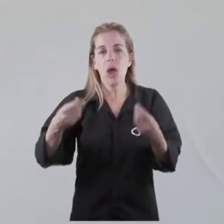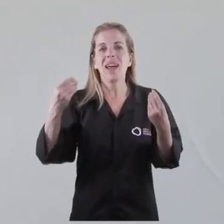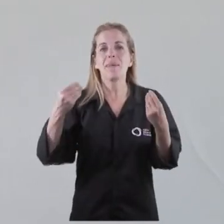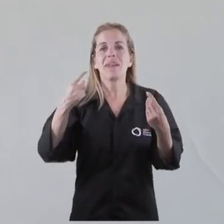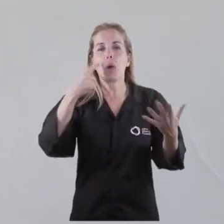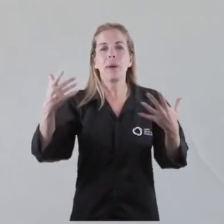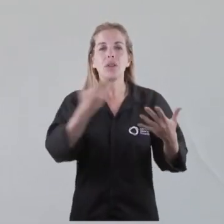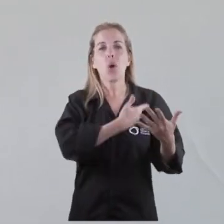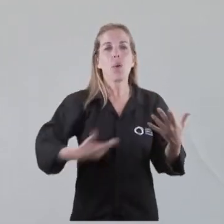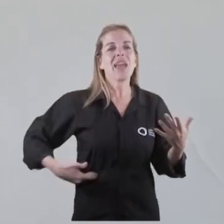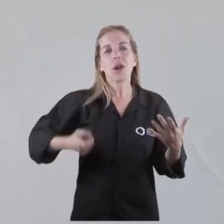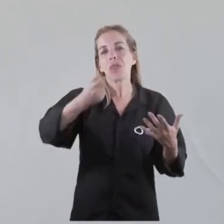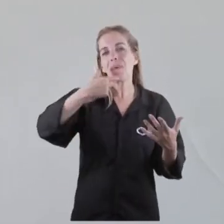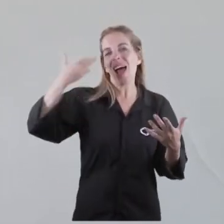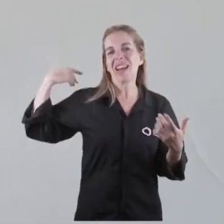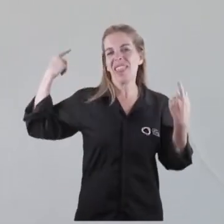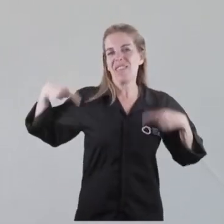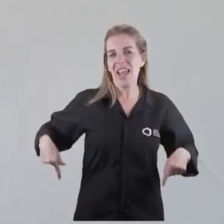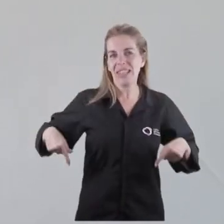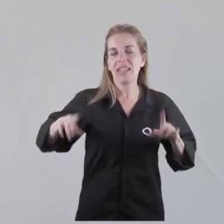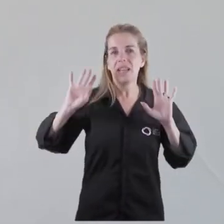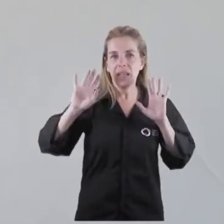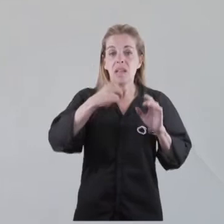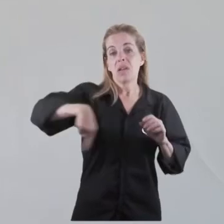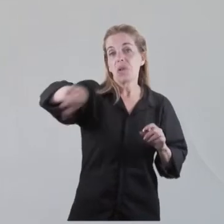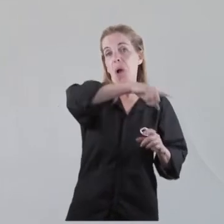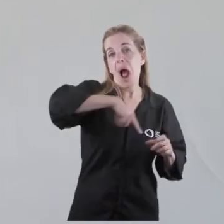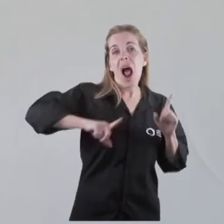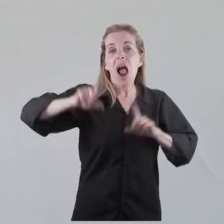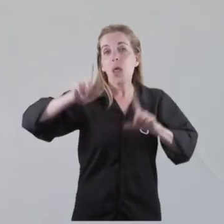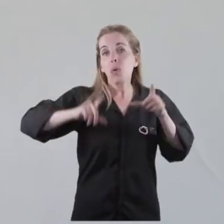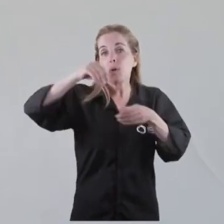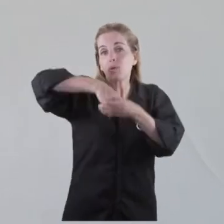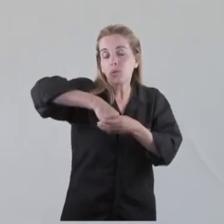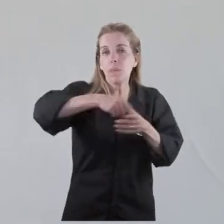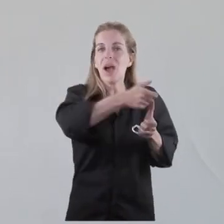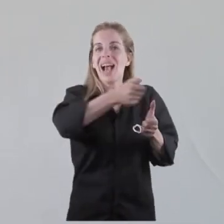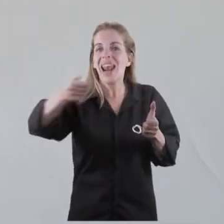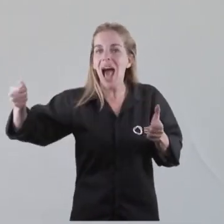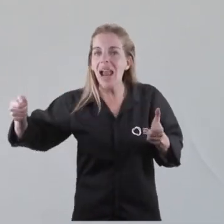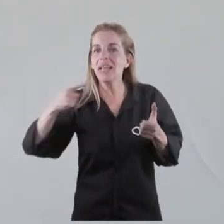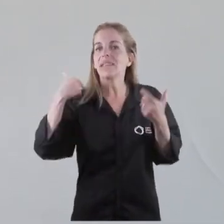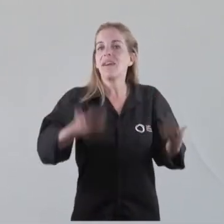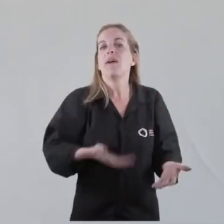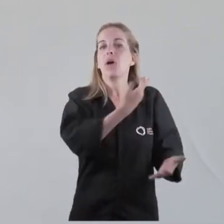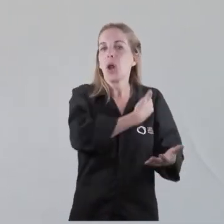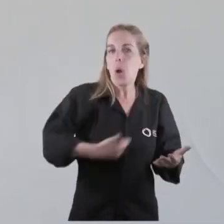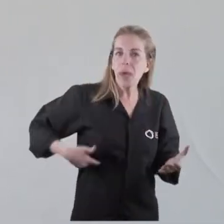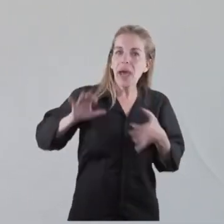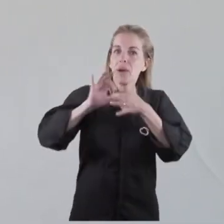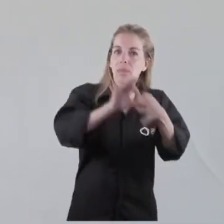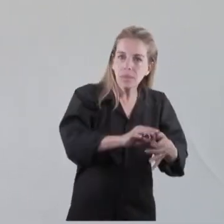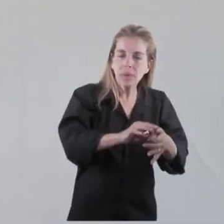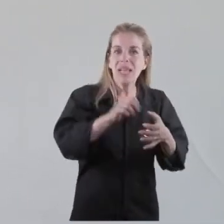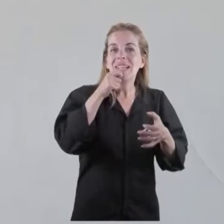Macri y la consulta es desde aquellos que pertenecemos o estamos en medios populares, si esto puede revisarse y volcarse